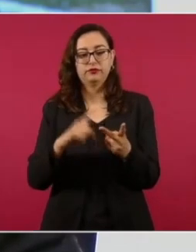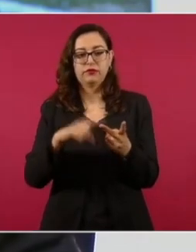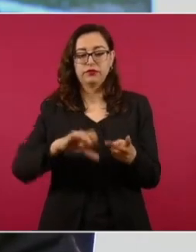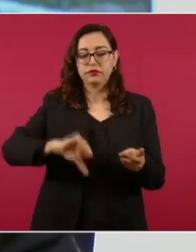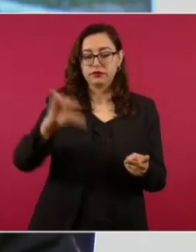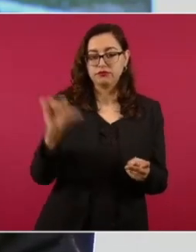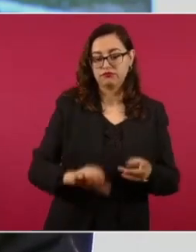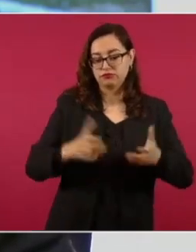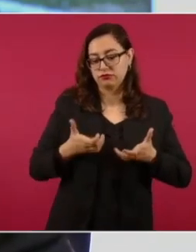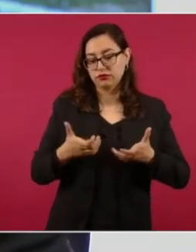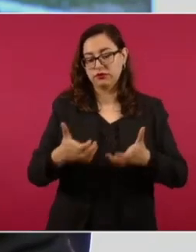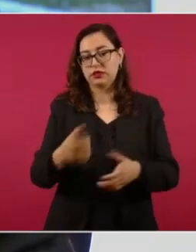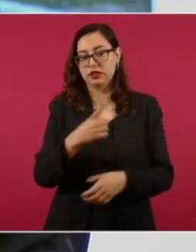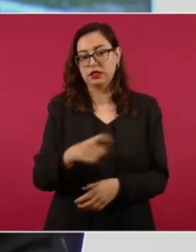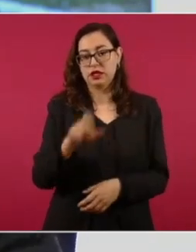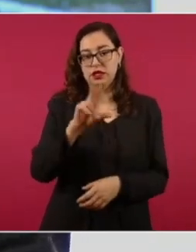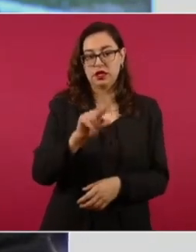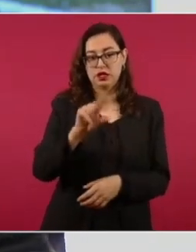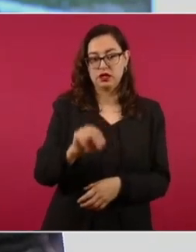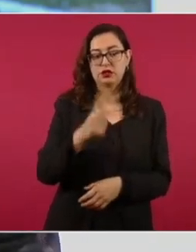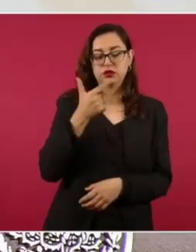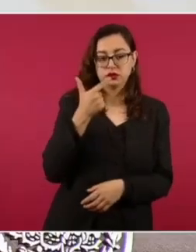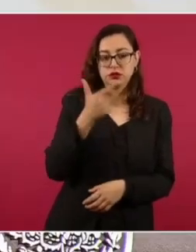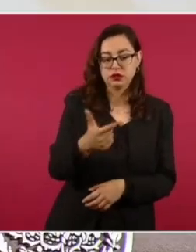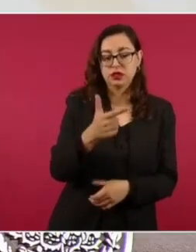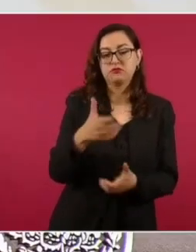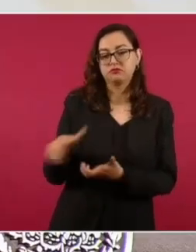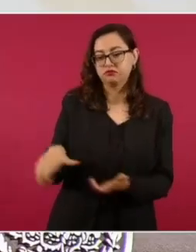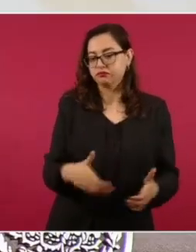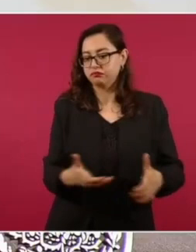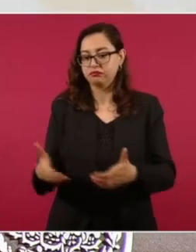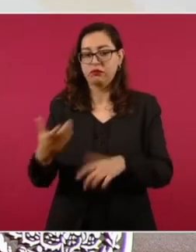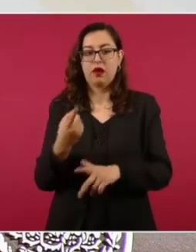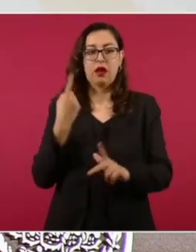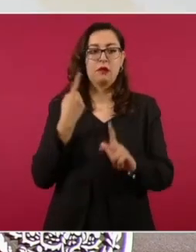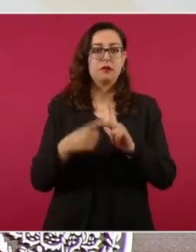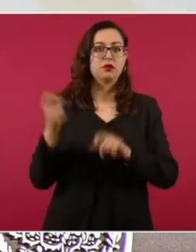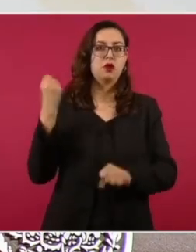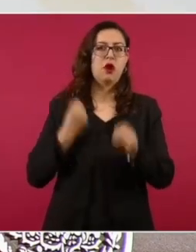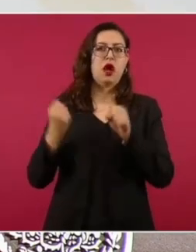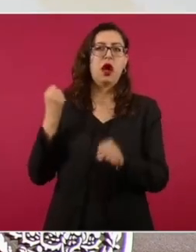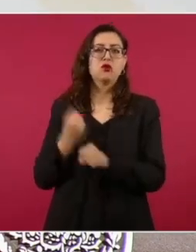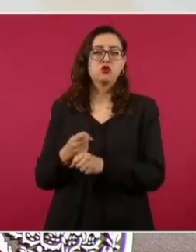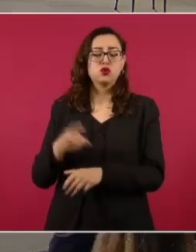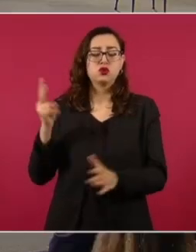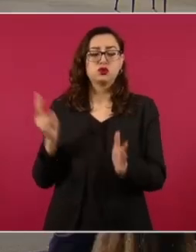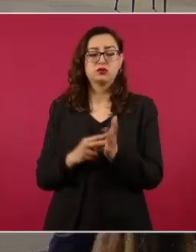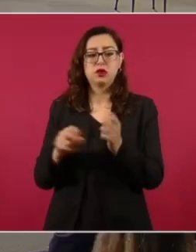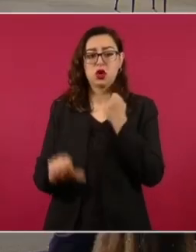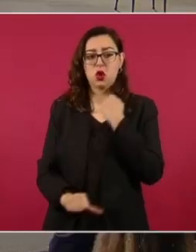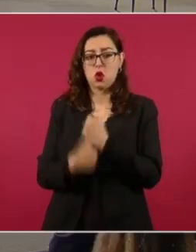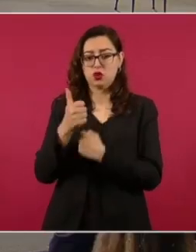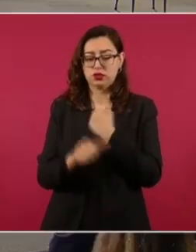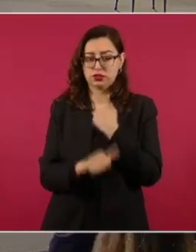estación Chontalpa al entronque autopista Las Choapas o Cozocuautla. Es una obra iniciada desde el año 2011 y consistió en ampliar